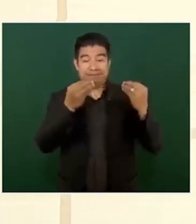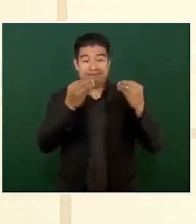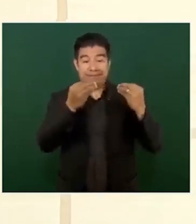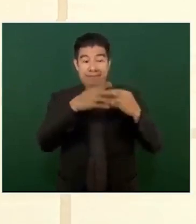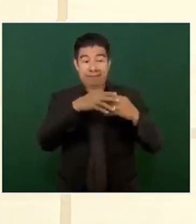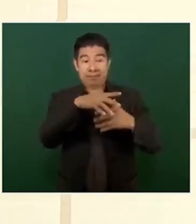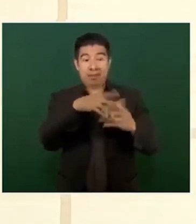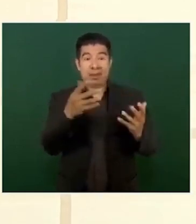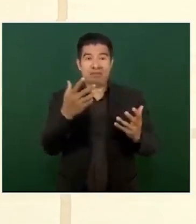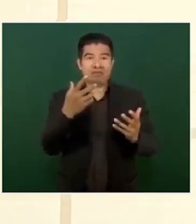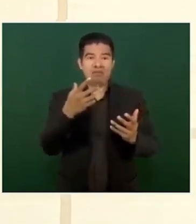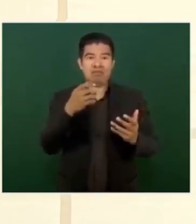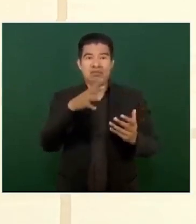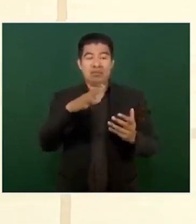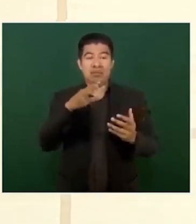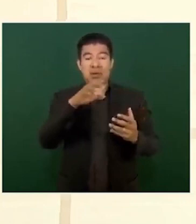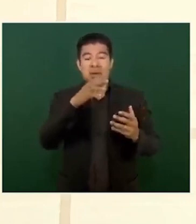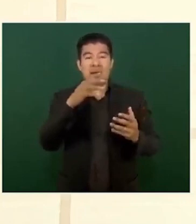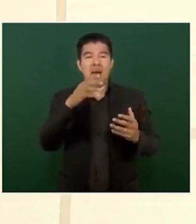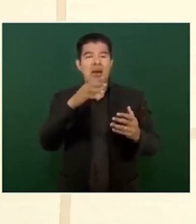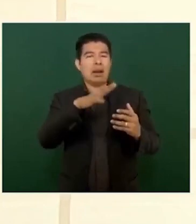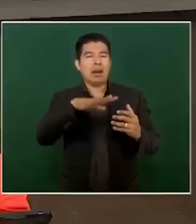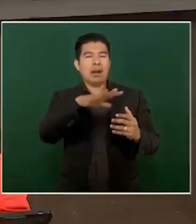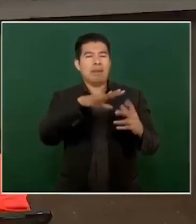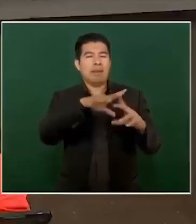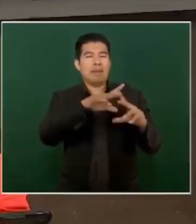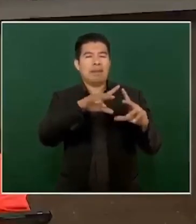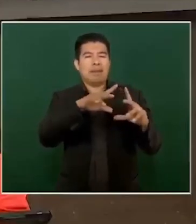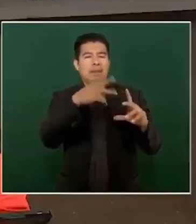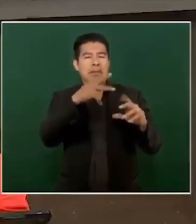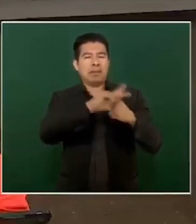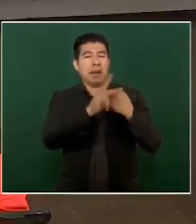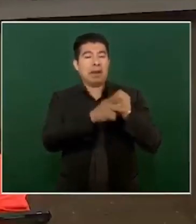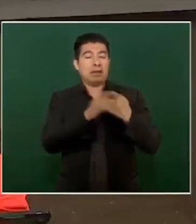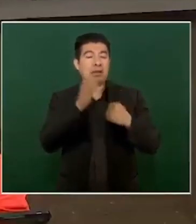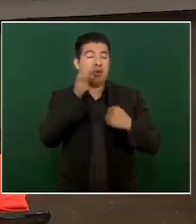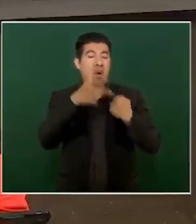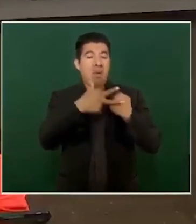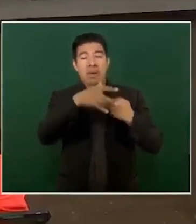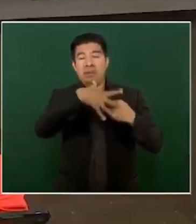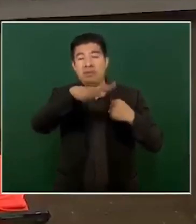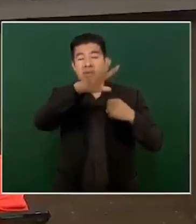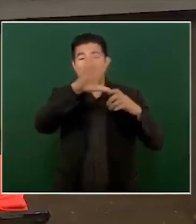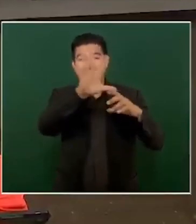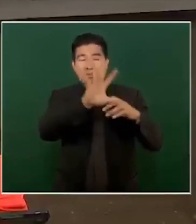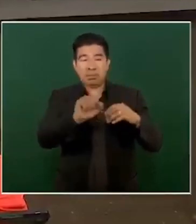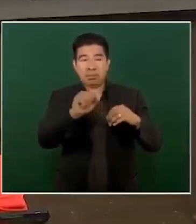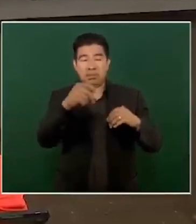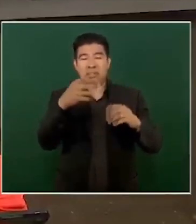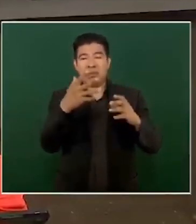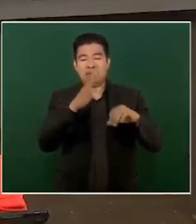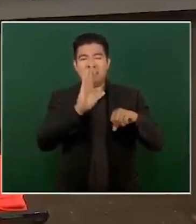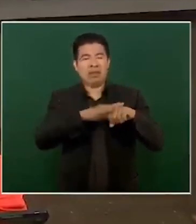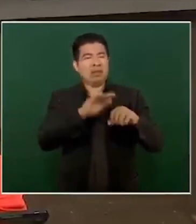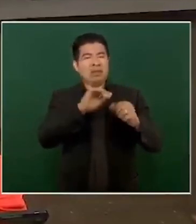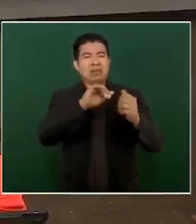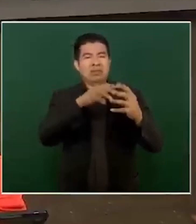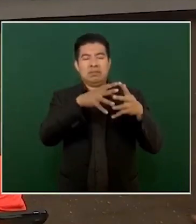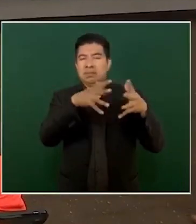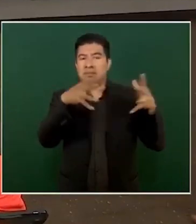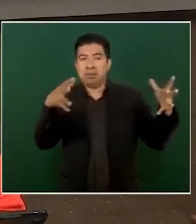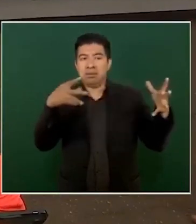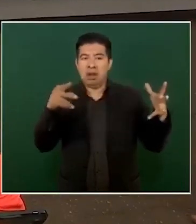Y definitivamente Aquí parece Que el del primer mundo Fue el presidente Y los tercermundistas Fueron los de la Unión Europea De verdad Que lástima